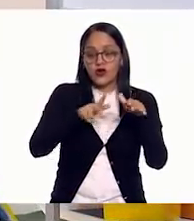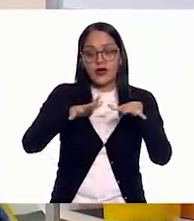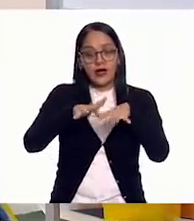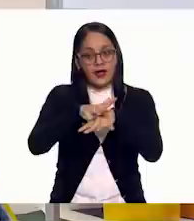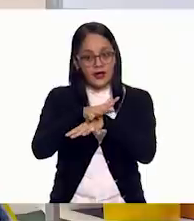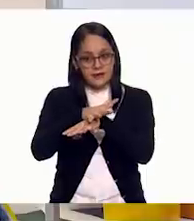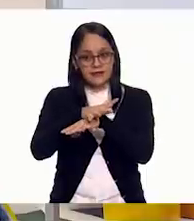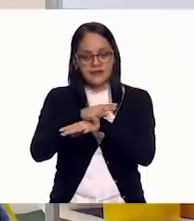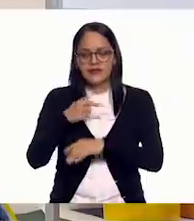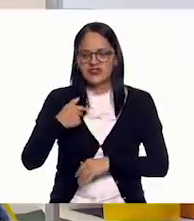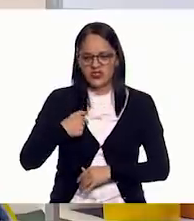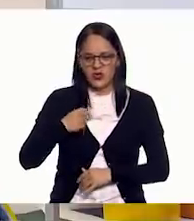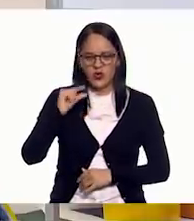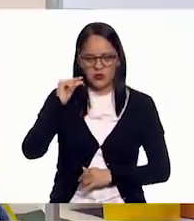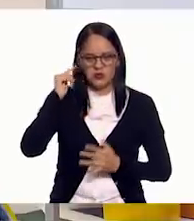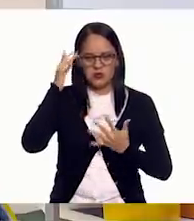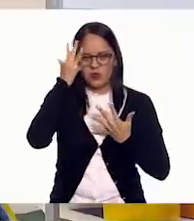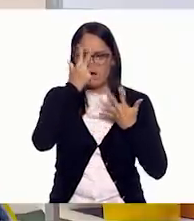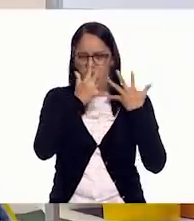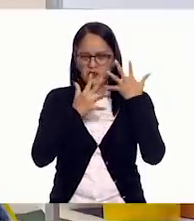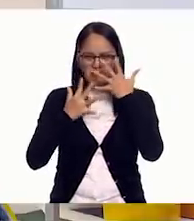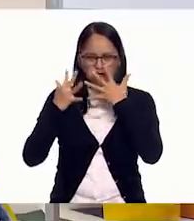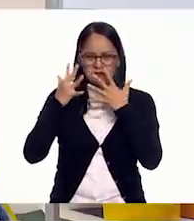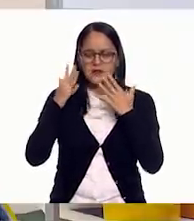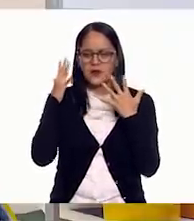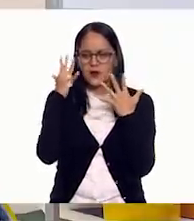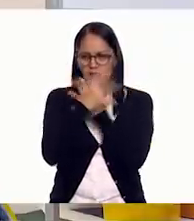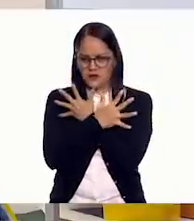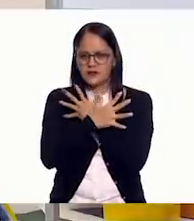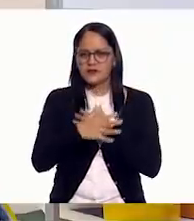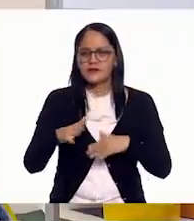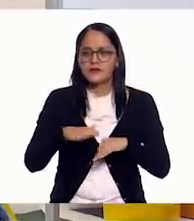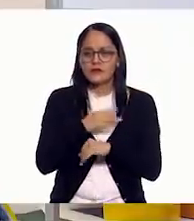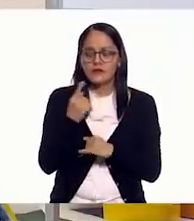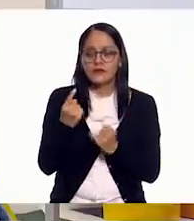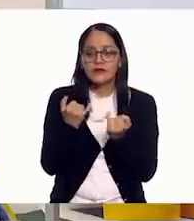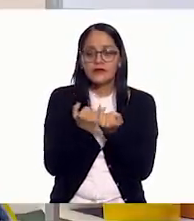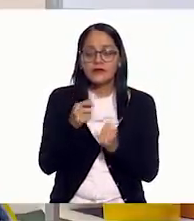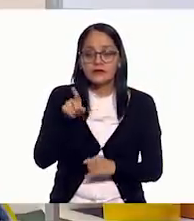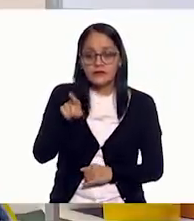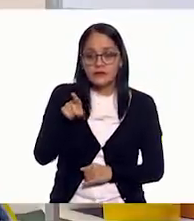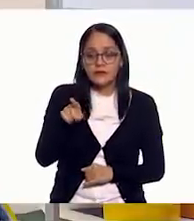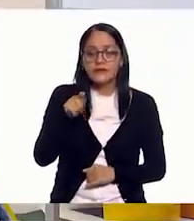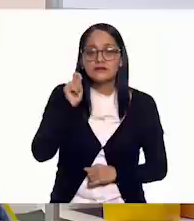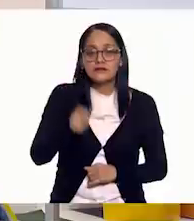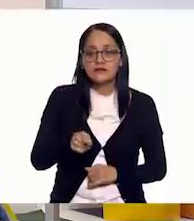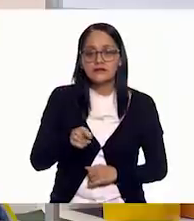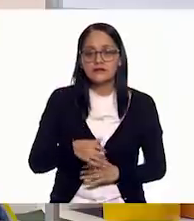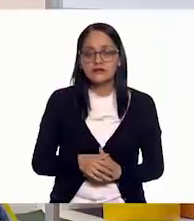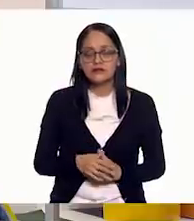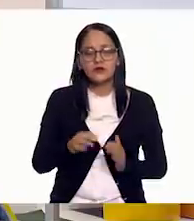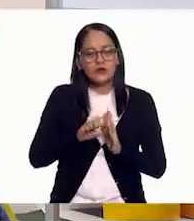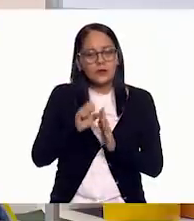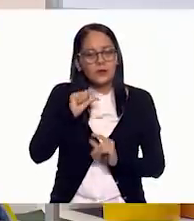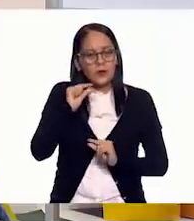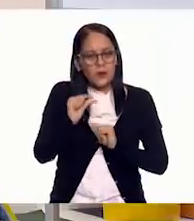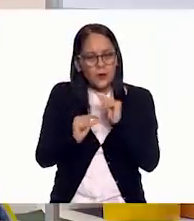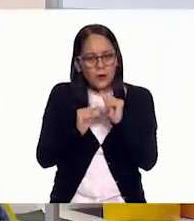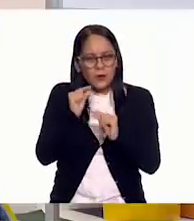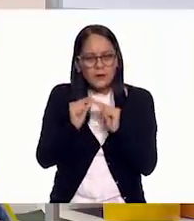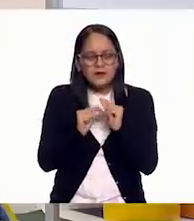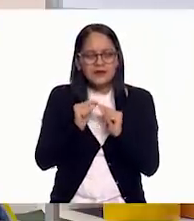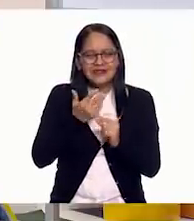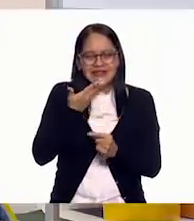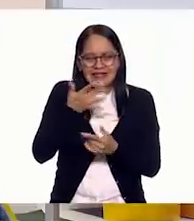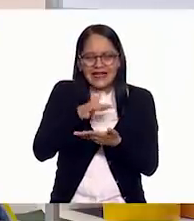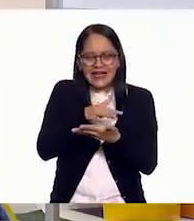mí me confunde un poco más. Tal vez eso es lo que nos cueste trabajo un poco, acostumbrarnos o poder